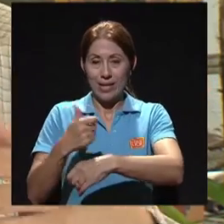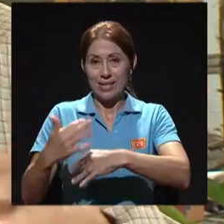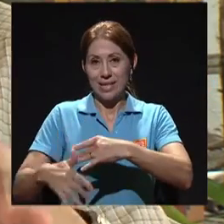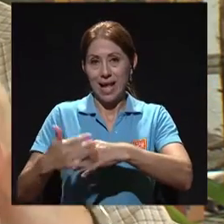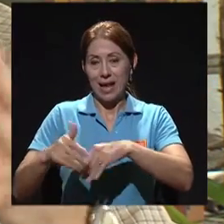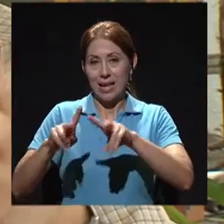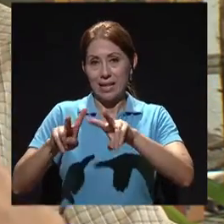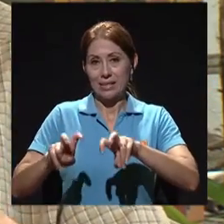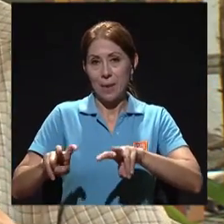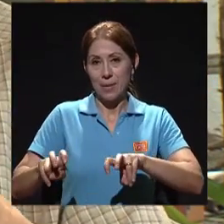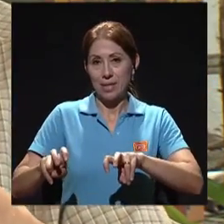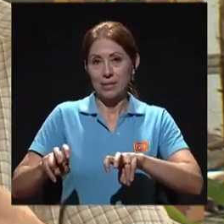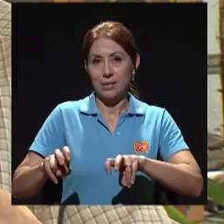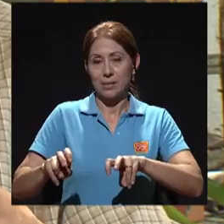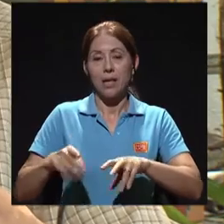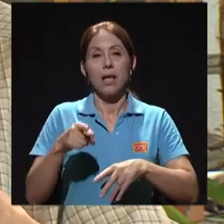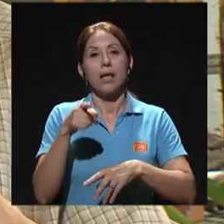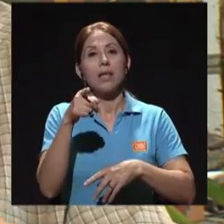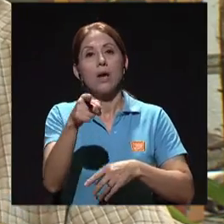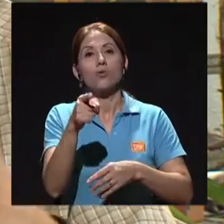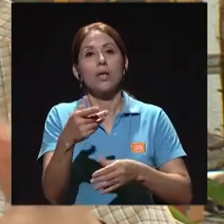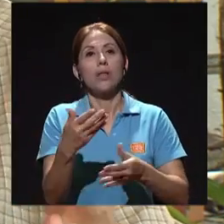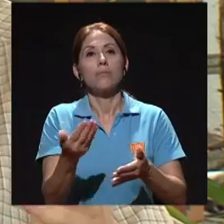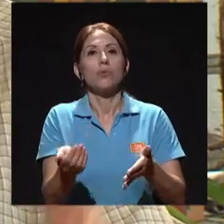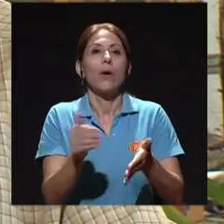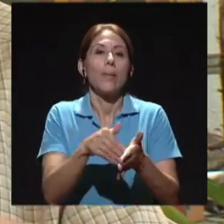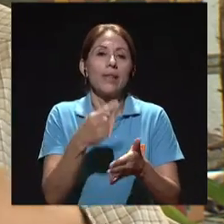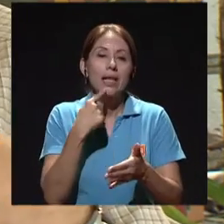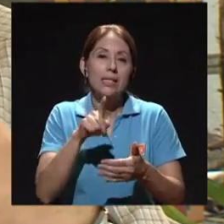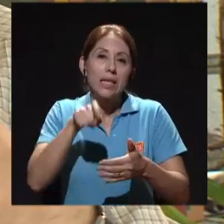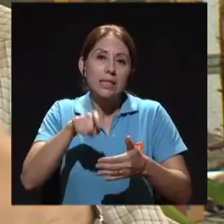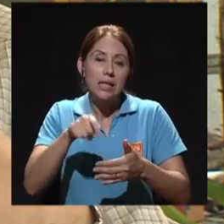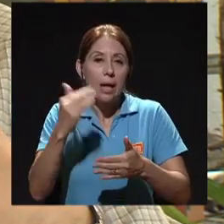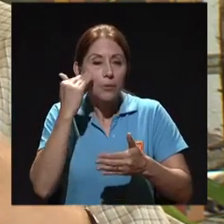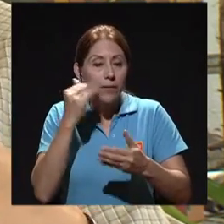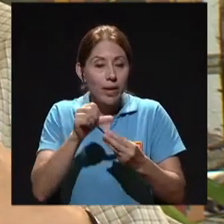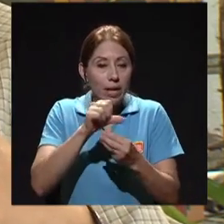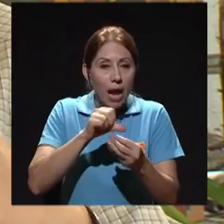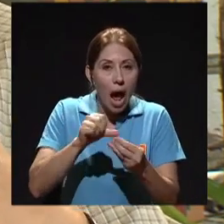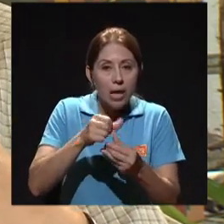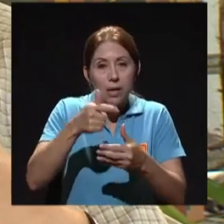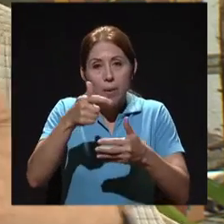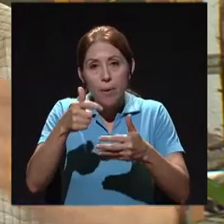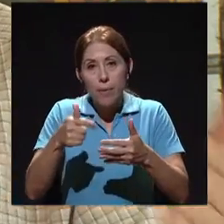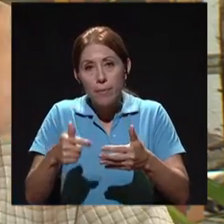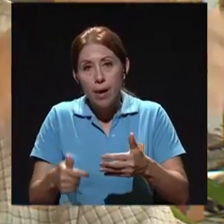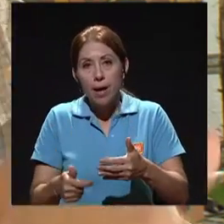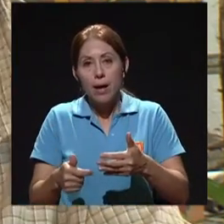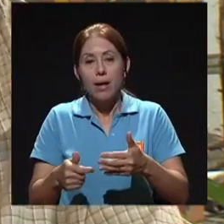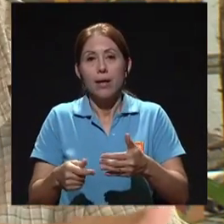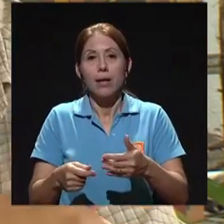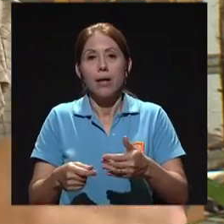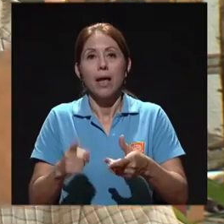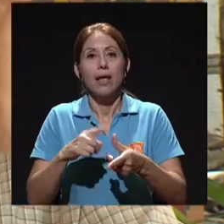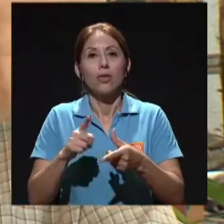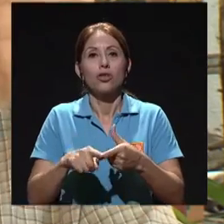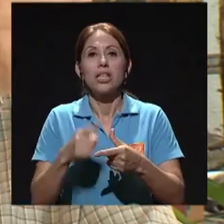normalmente le mandan las pruebas de lípidos, o de grasas, de glucosa y le mandan